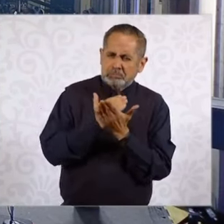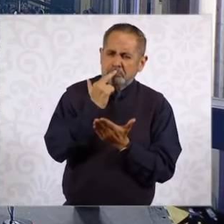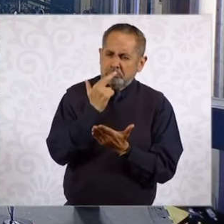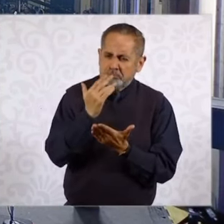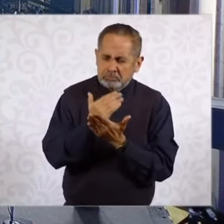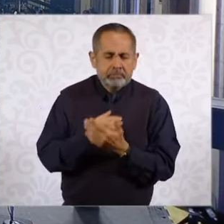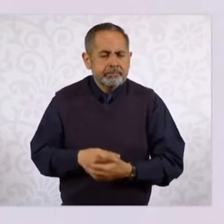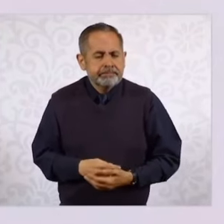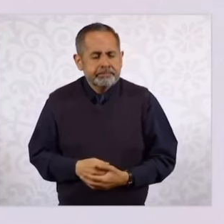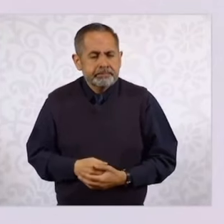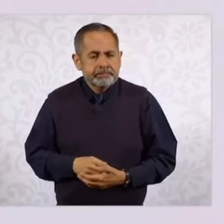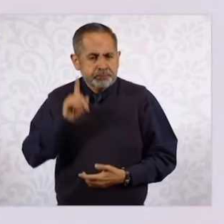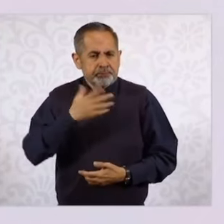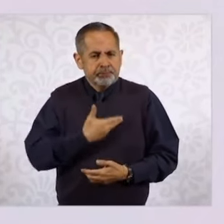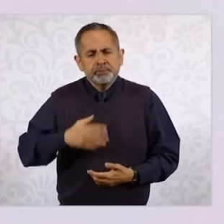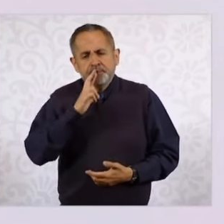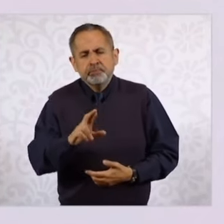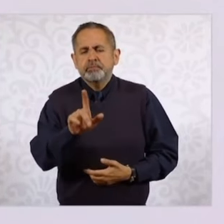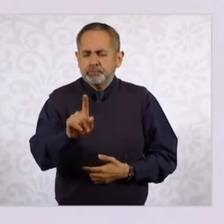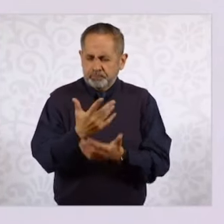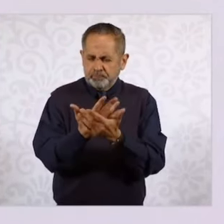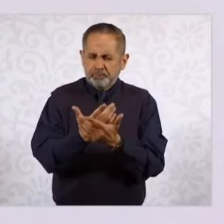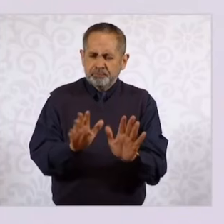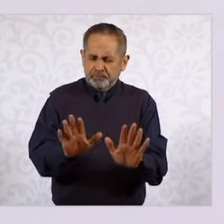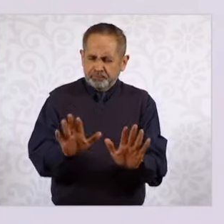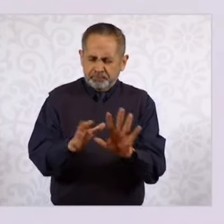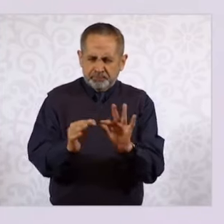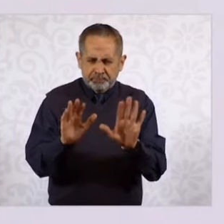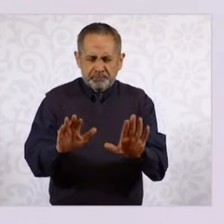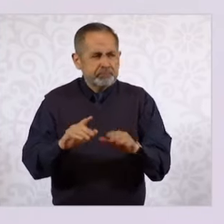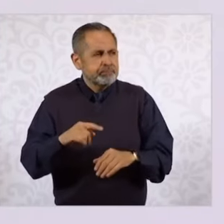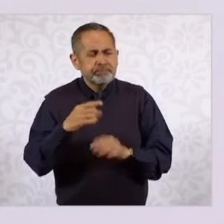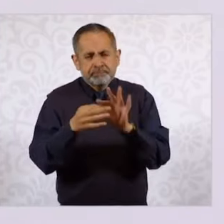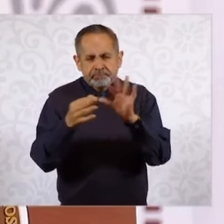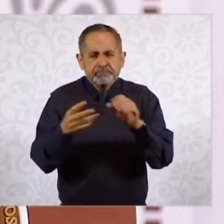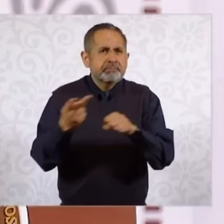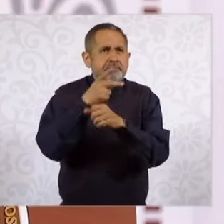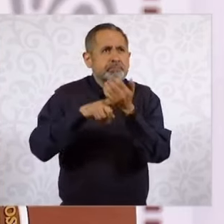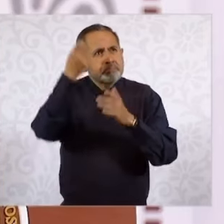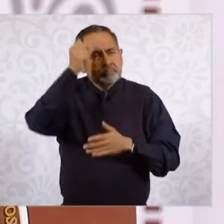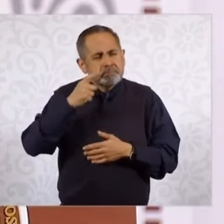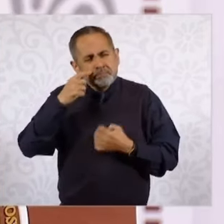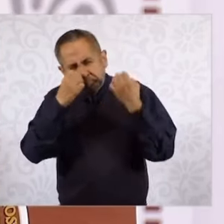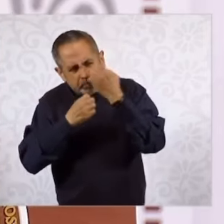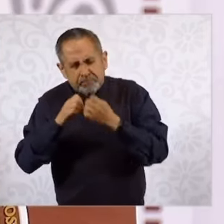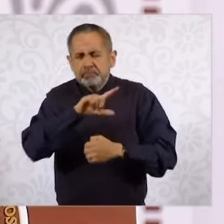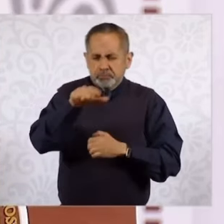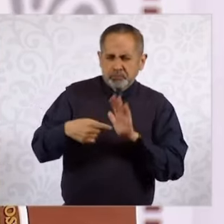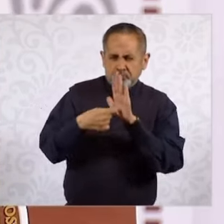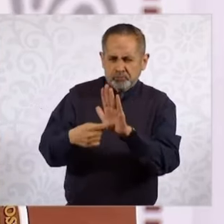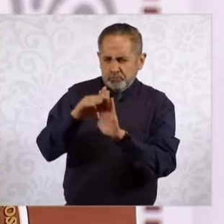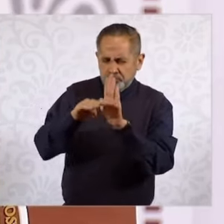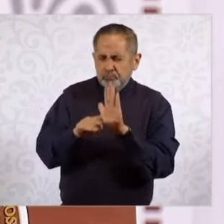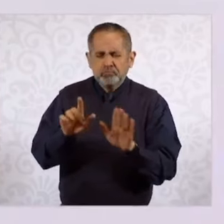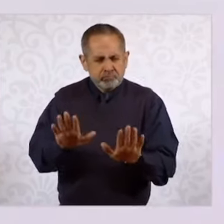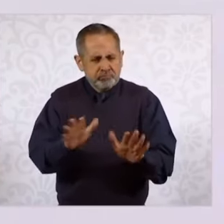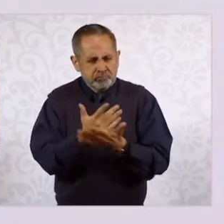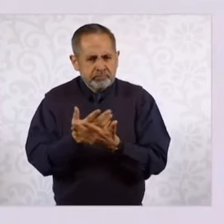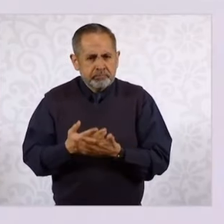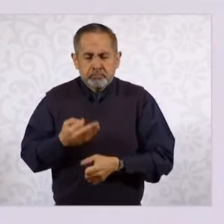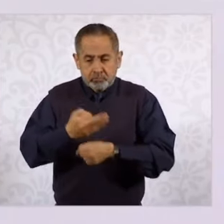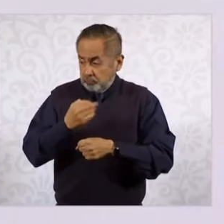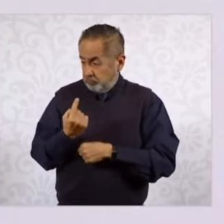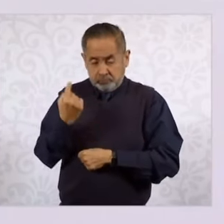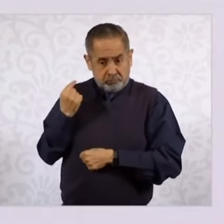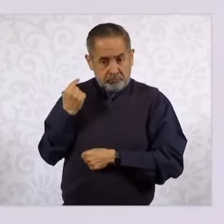Vamos a esperar a que podamos tener el análisis más detallado del caso Sinaloa para poderles comentar. Pero sí, lo que les puedo decir